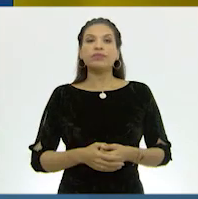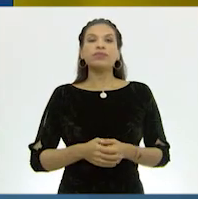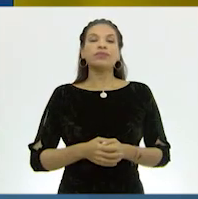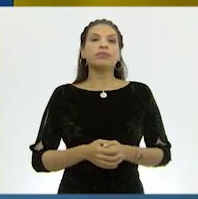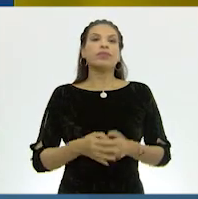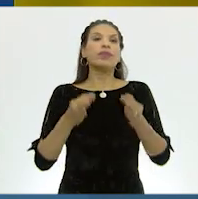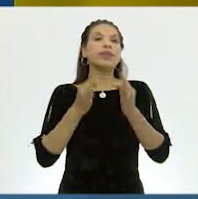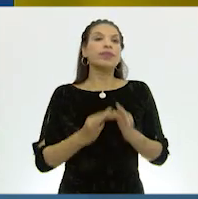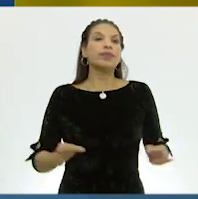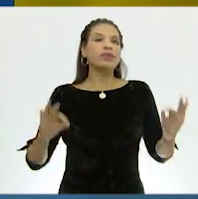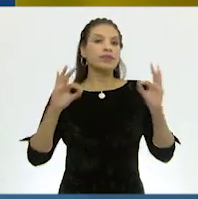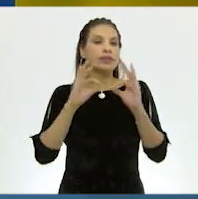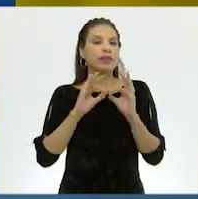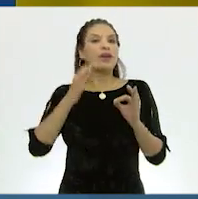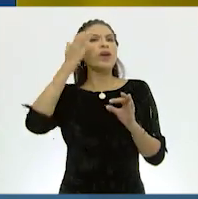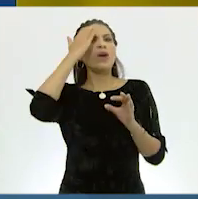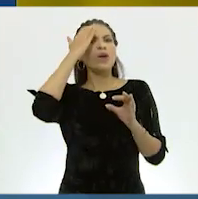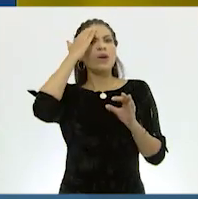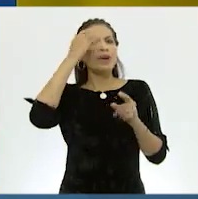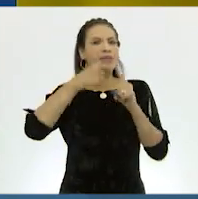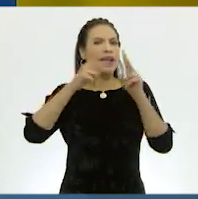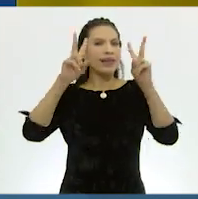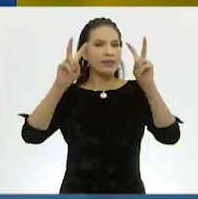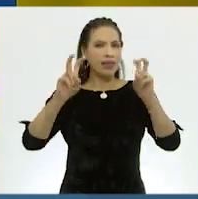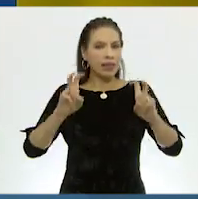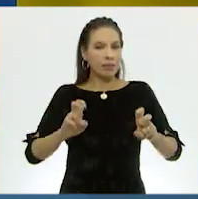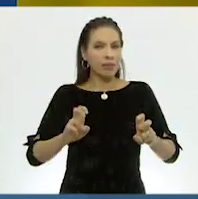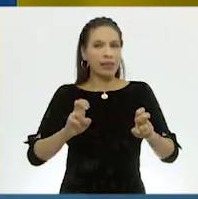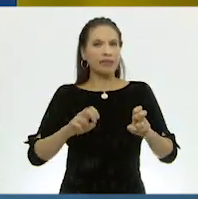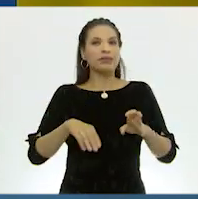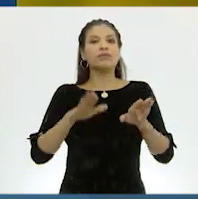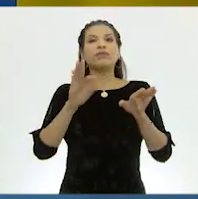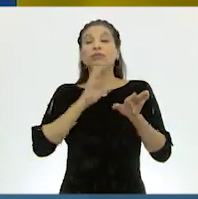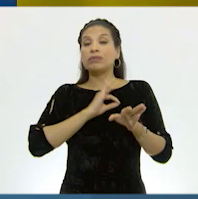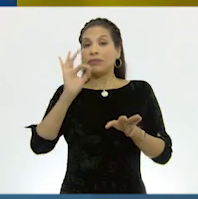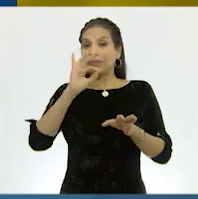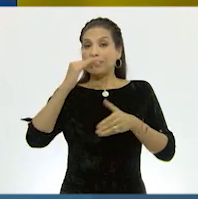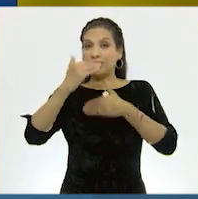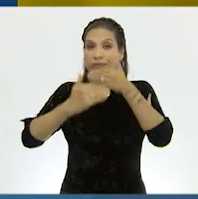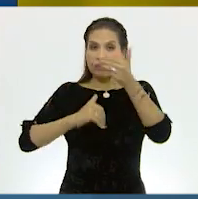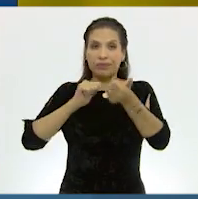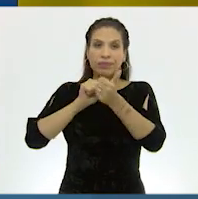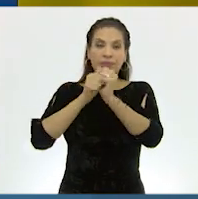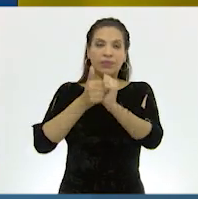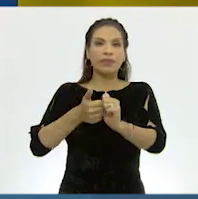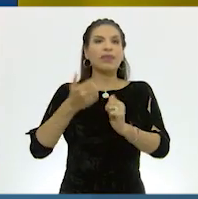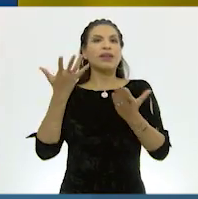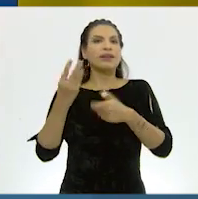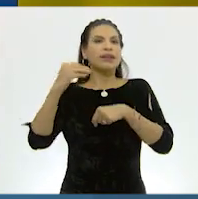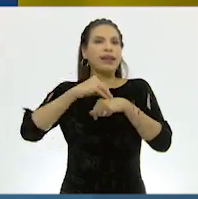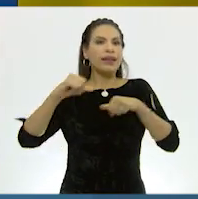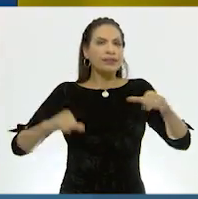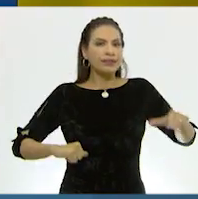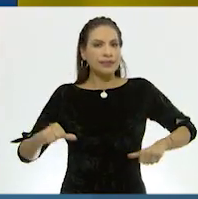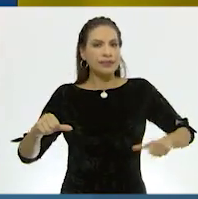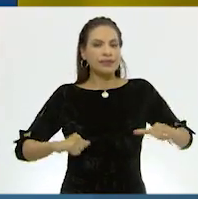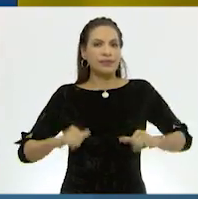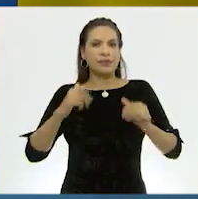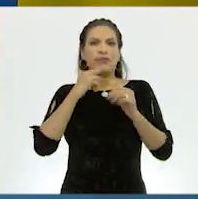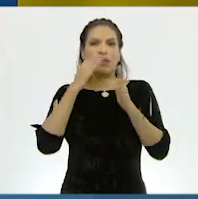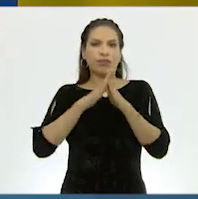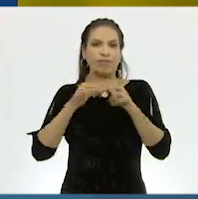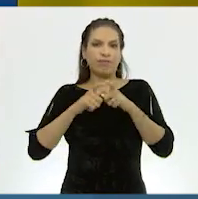Por eso, es indispensable conocer estos temas y, en la medida de lo posible, establecer acciones para enfrentar ese